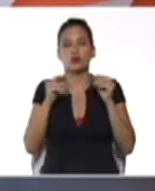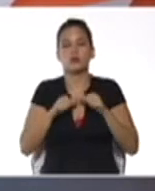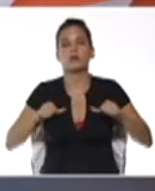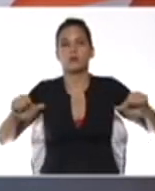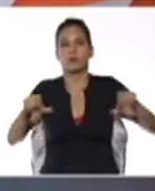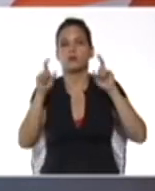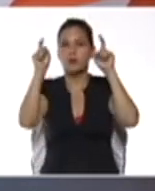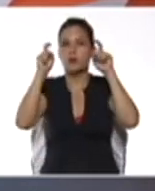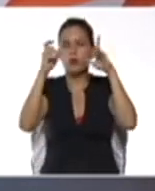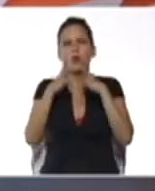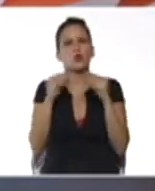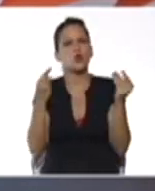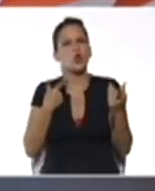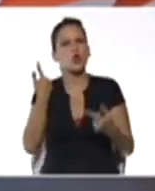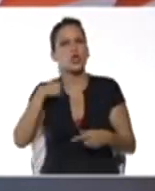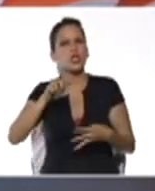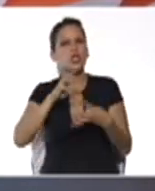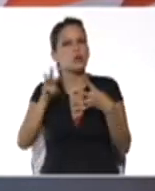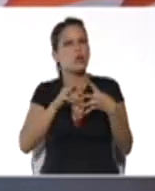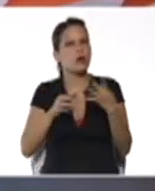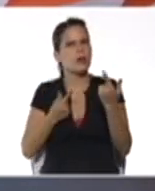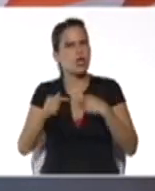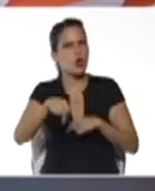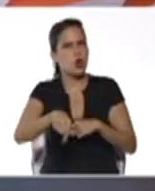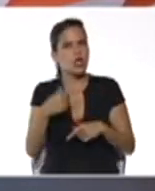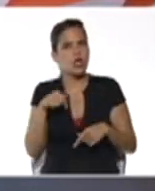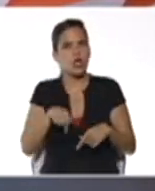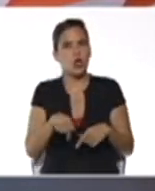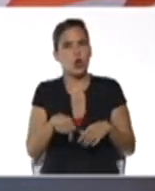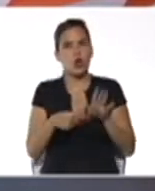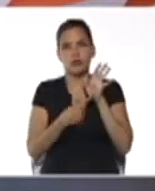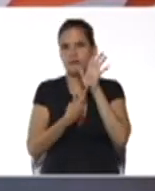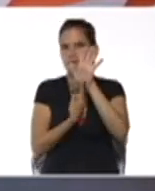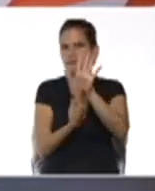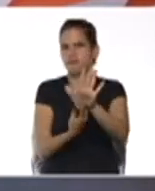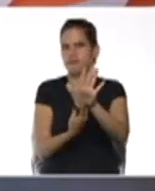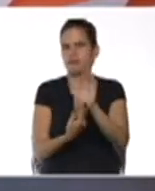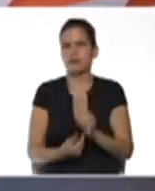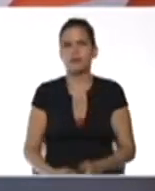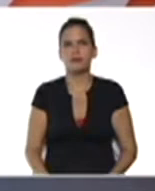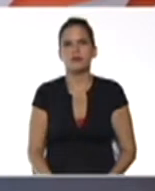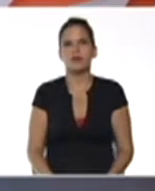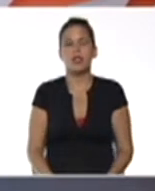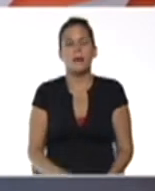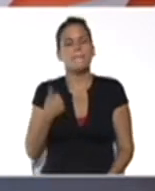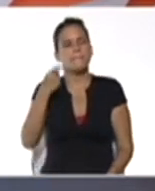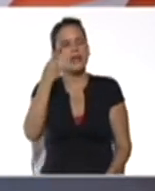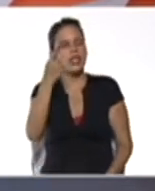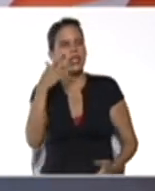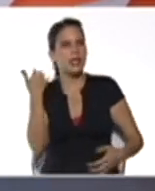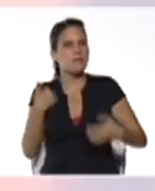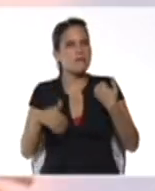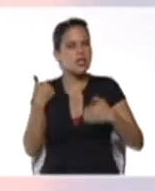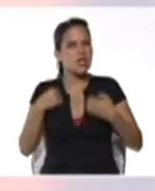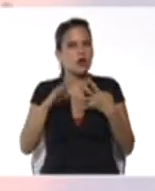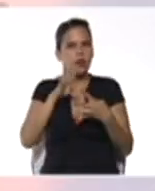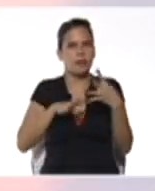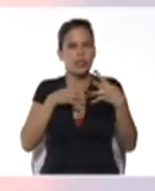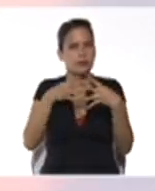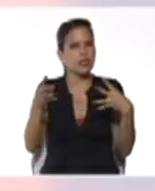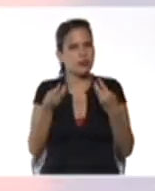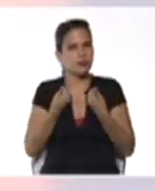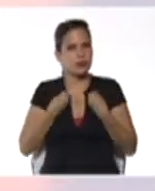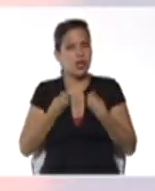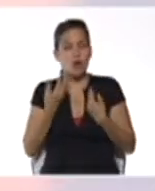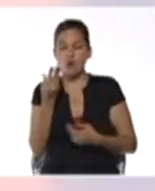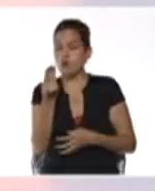por todo lo que tiene el programa de hoy y que a continuación les reseñaremos. Sí José, miren este miércoles de Matemáticas para